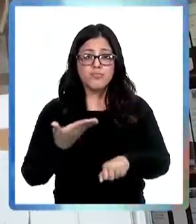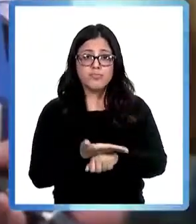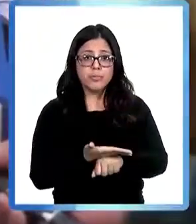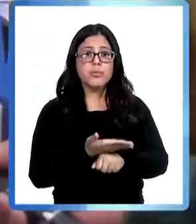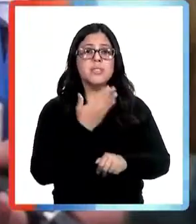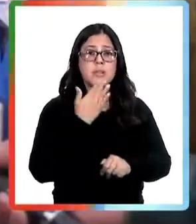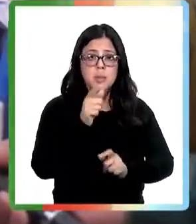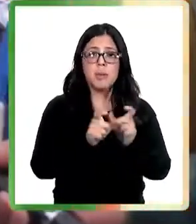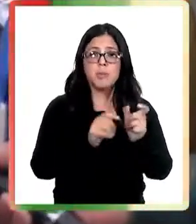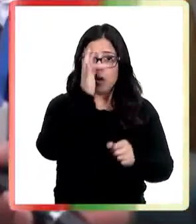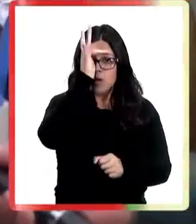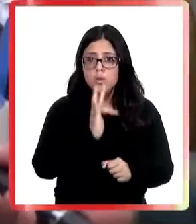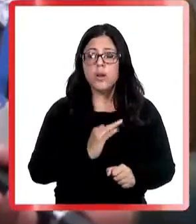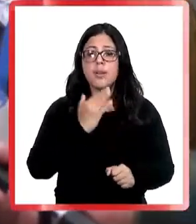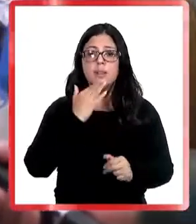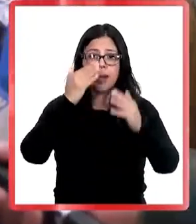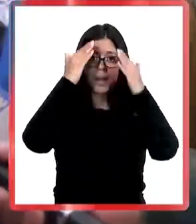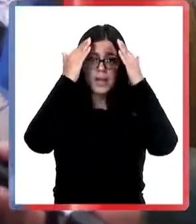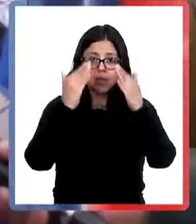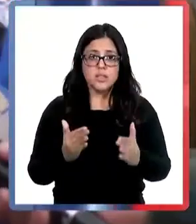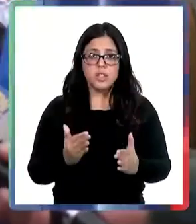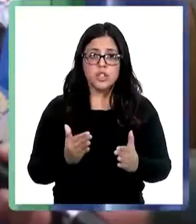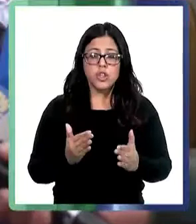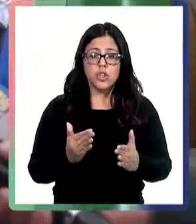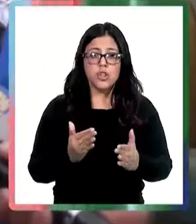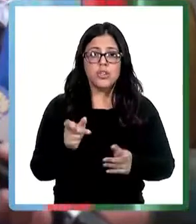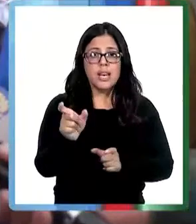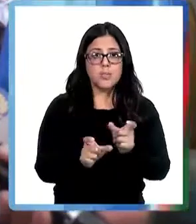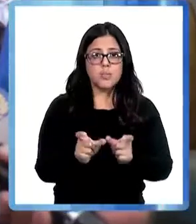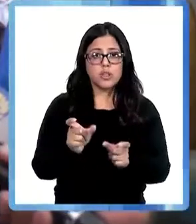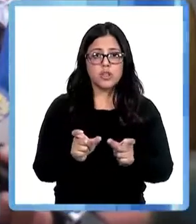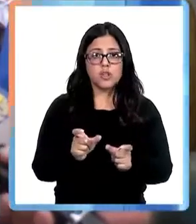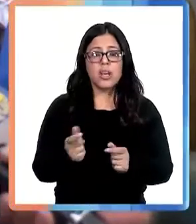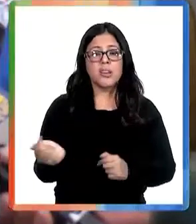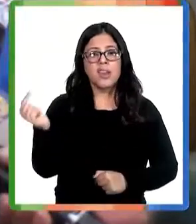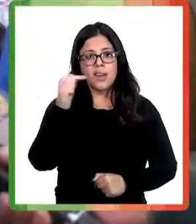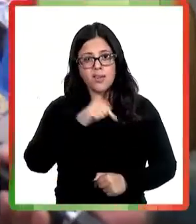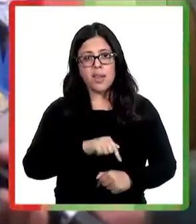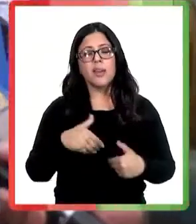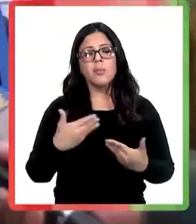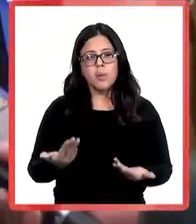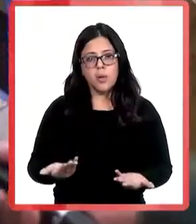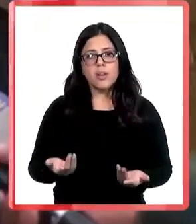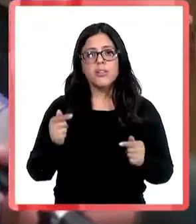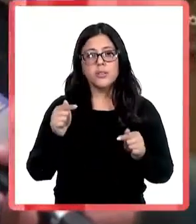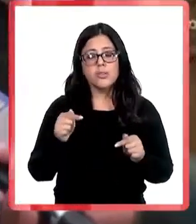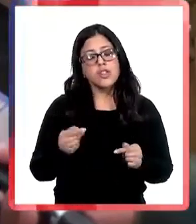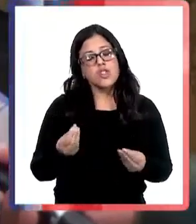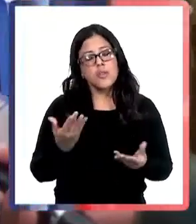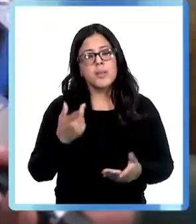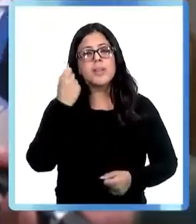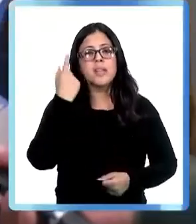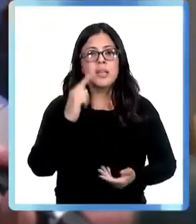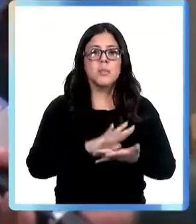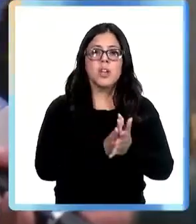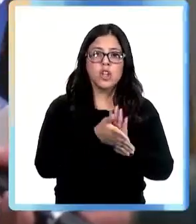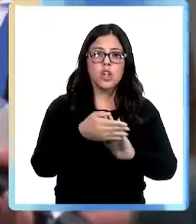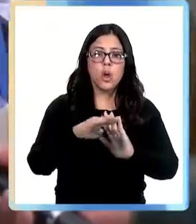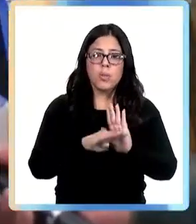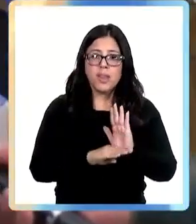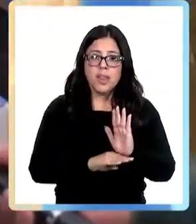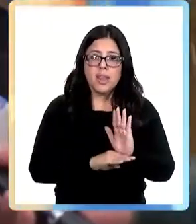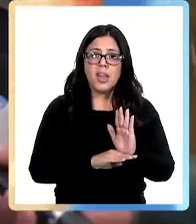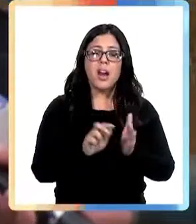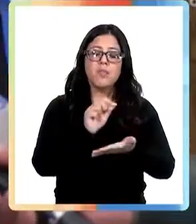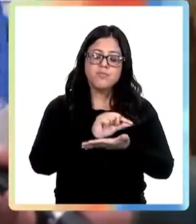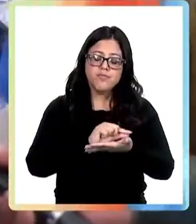los funcionarios y también para la atención de nuestros usuarios. Así que estamos ahí. Entendemos que todas estas medidas son de